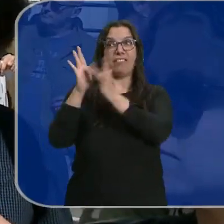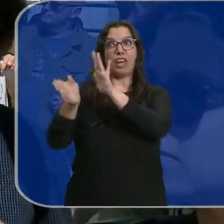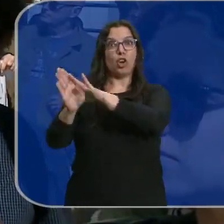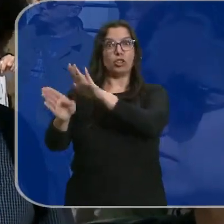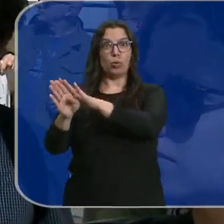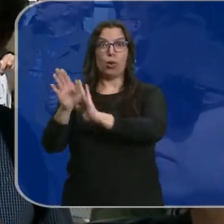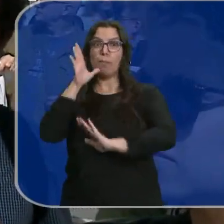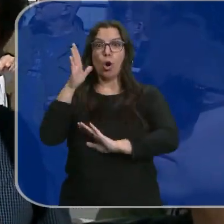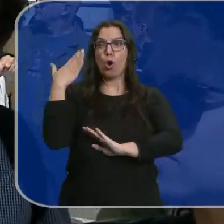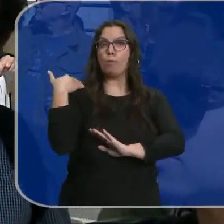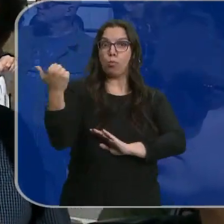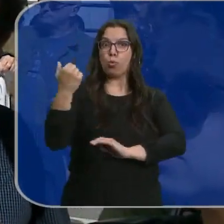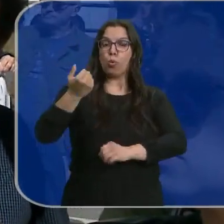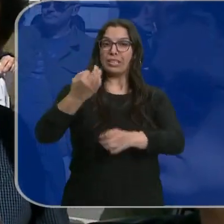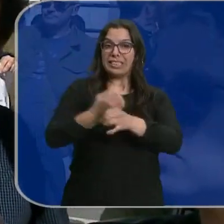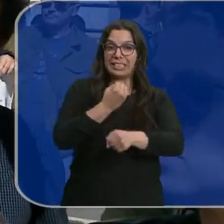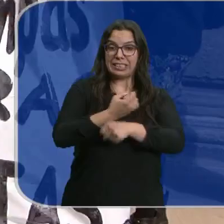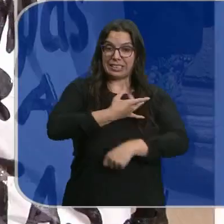legítimos representantes de los trabajadores.